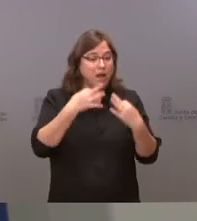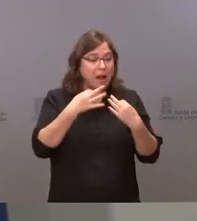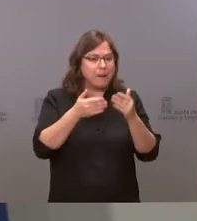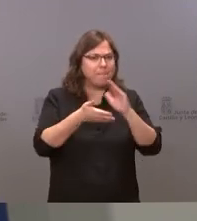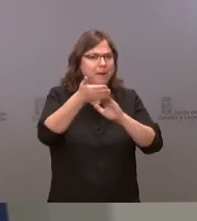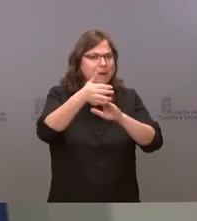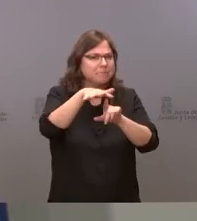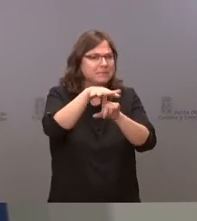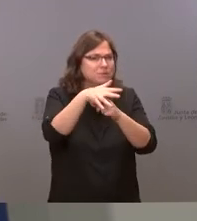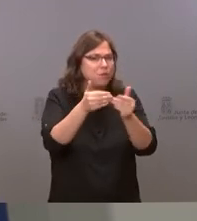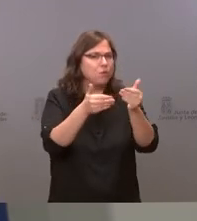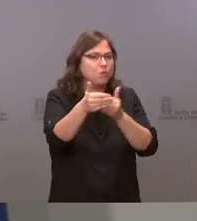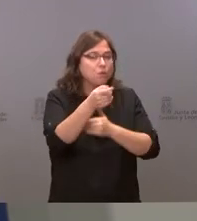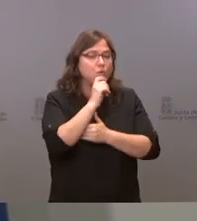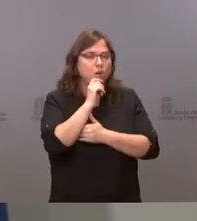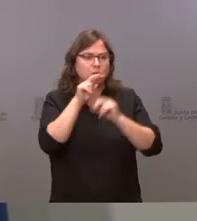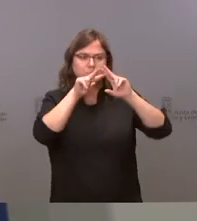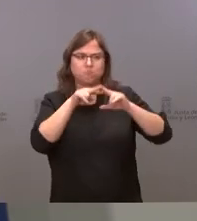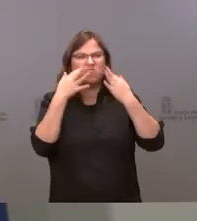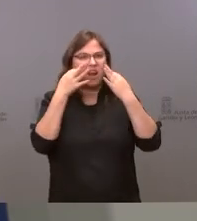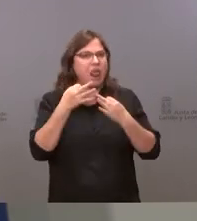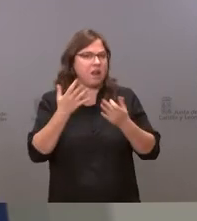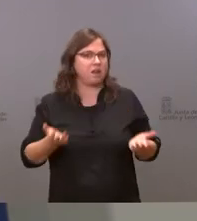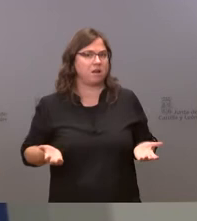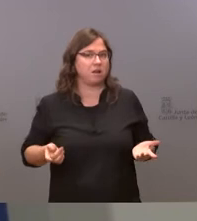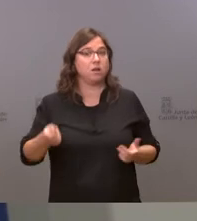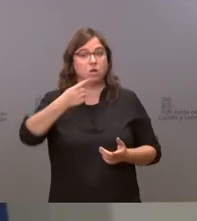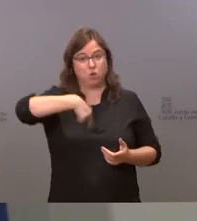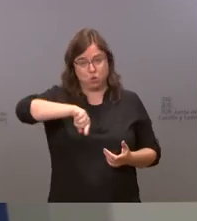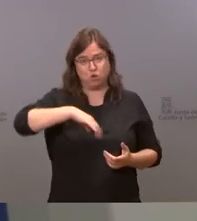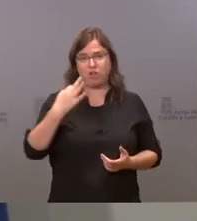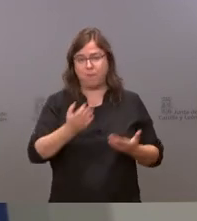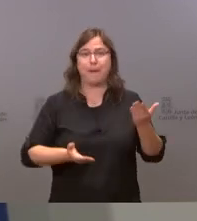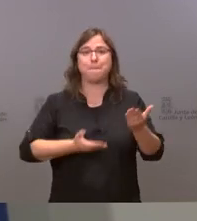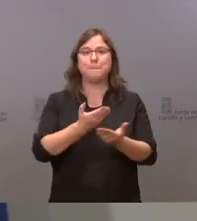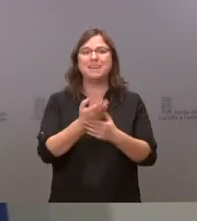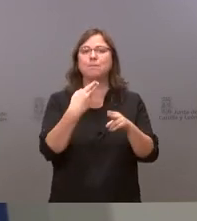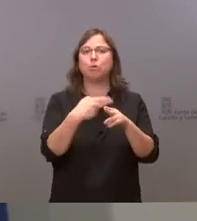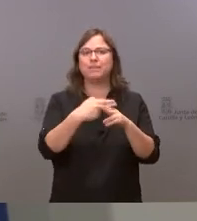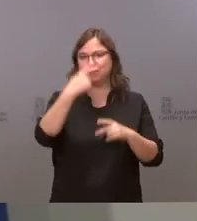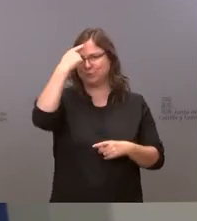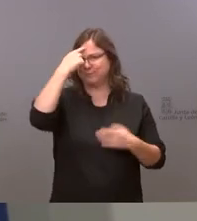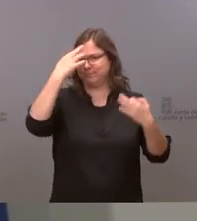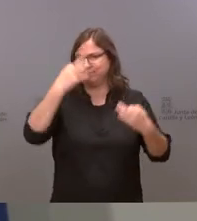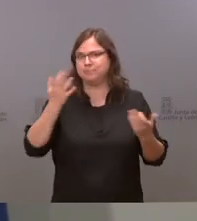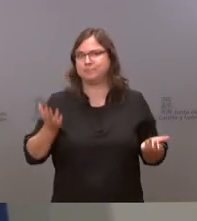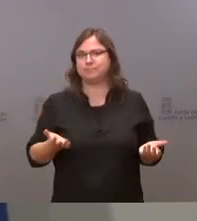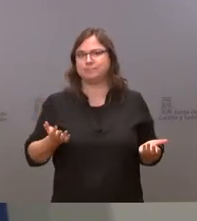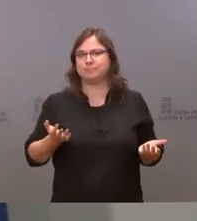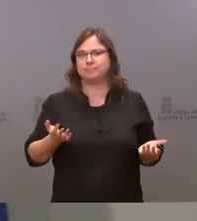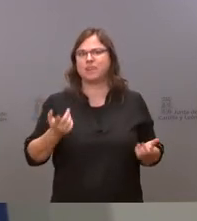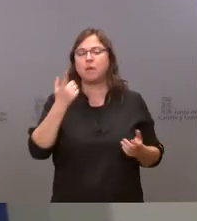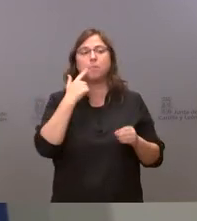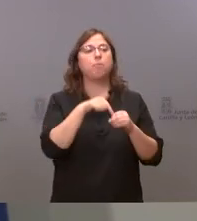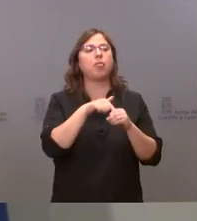y yo creo que eso es lo que hay que pedir a los políticos sensatos oiga qué